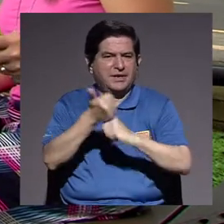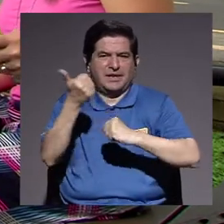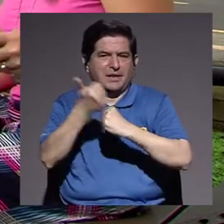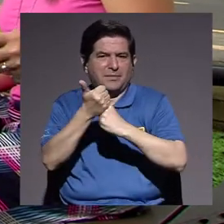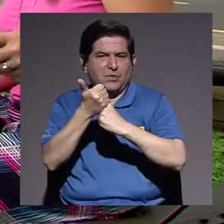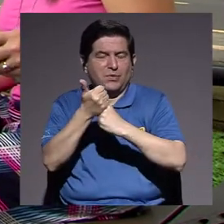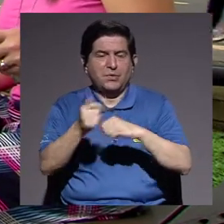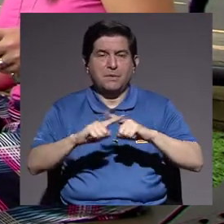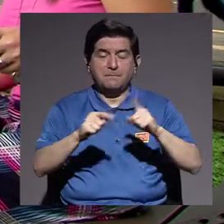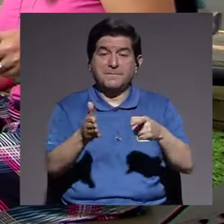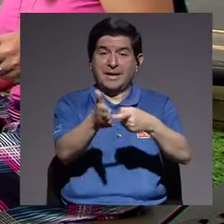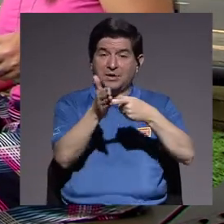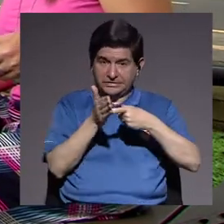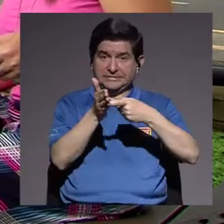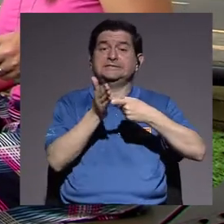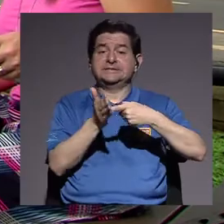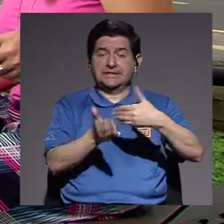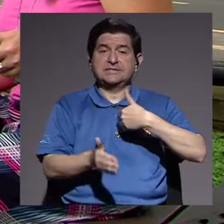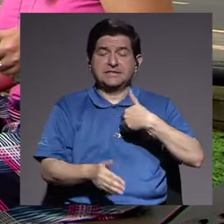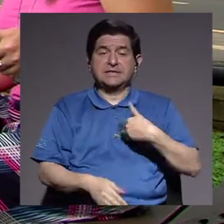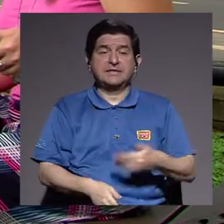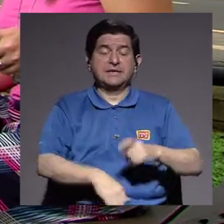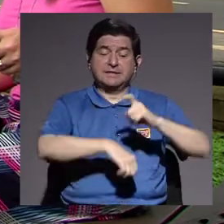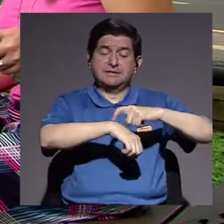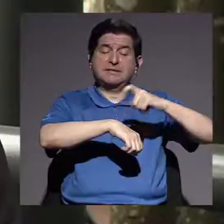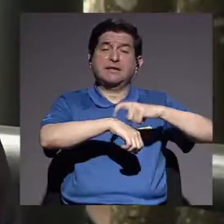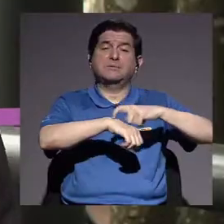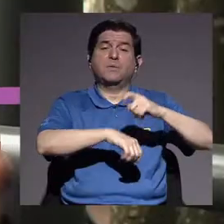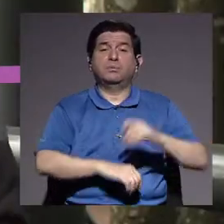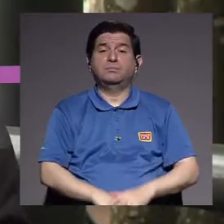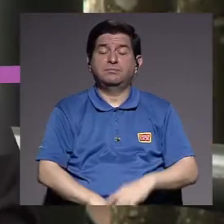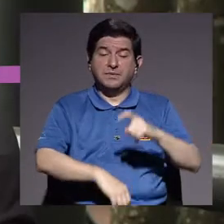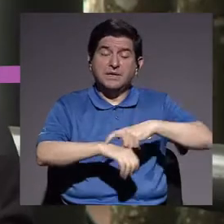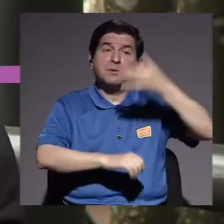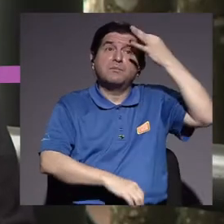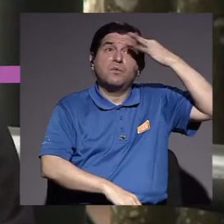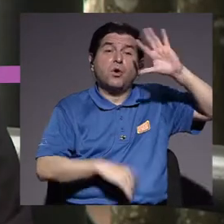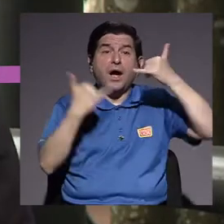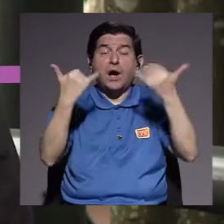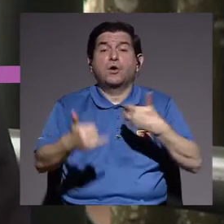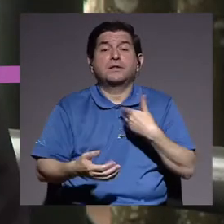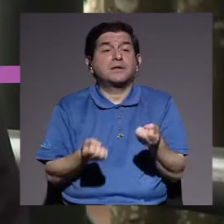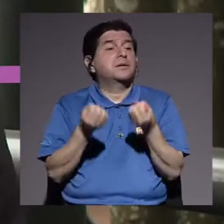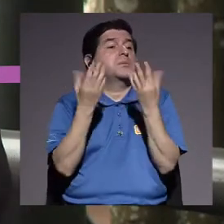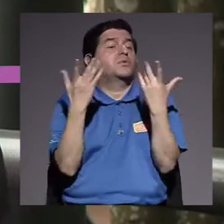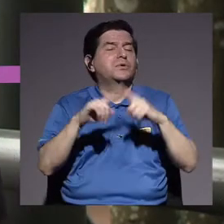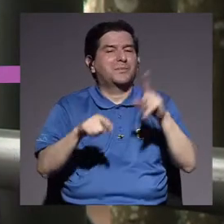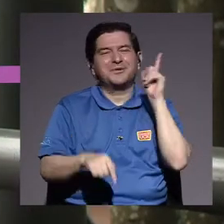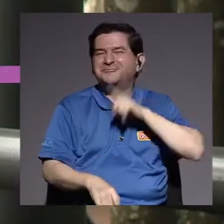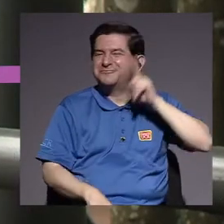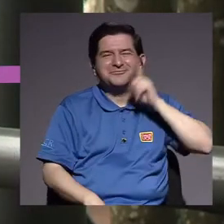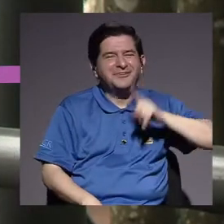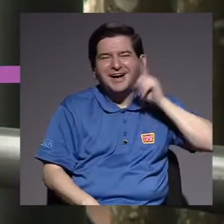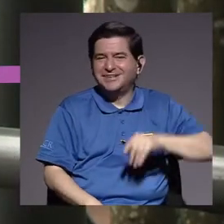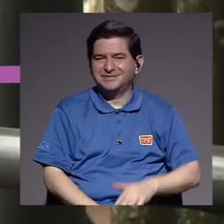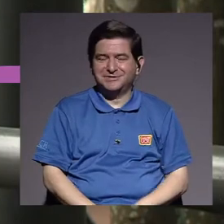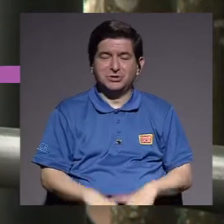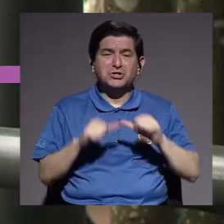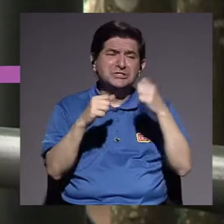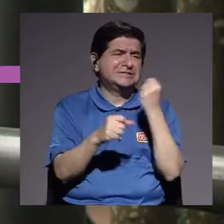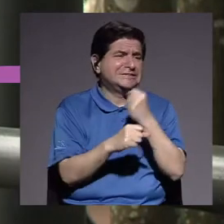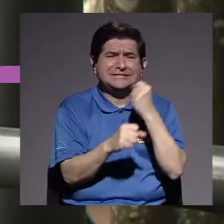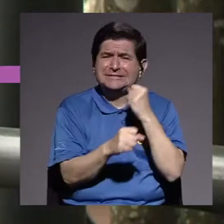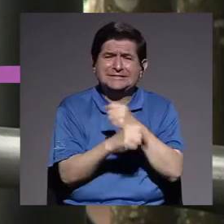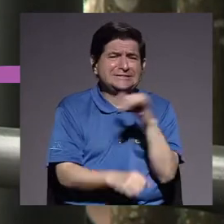hay una demanda justamente por pedir tiempo para esto, ¿verdad? Tiempo que supuestamente ahora tenemos de más, pero es falso. Seguimos